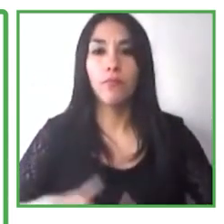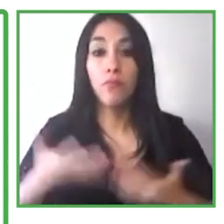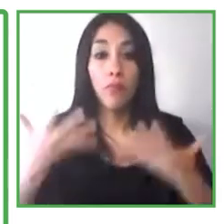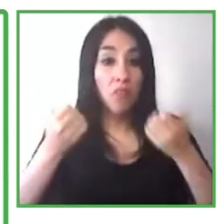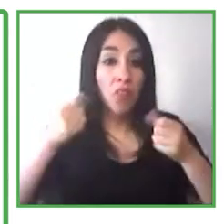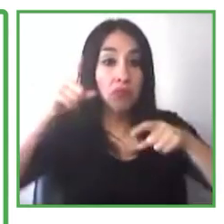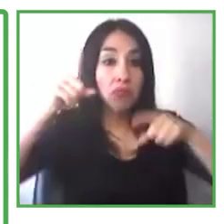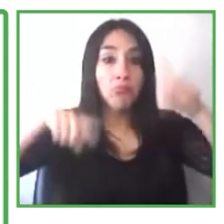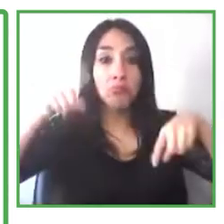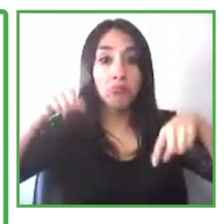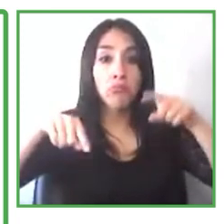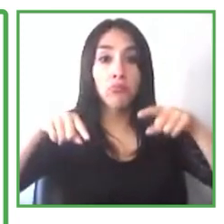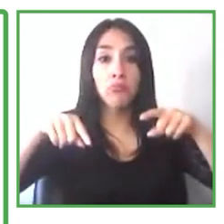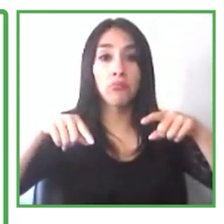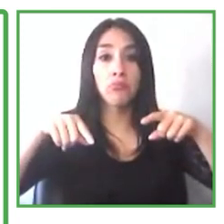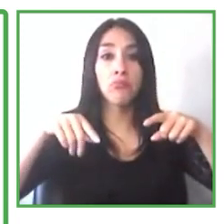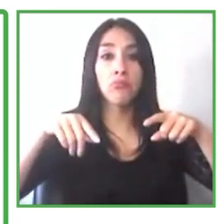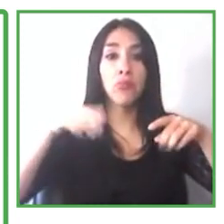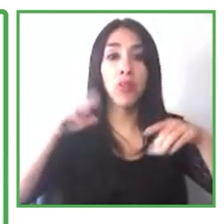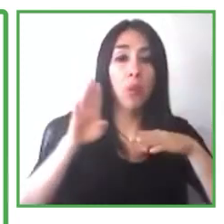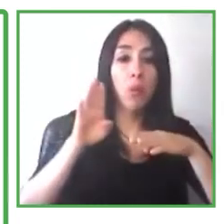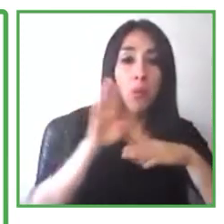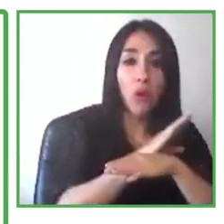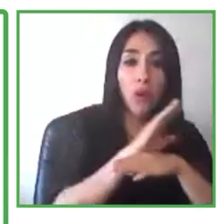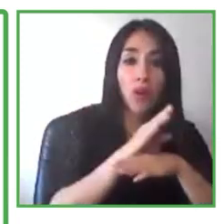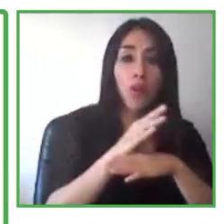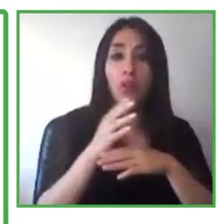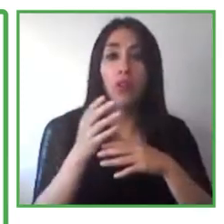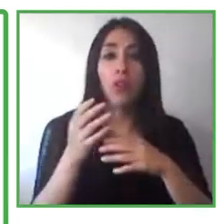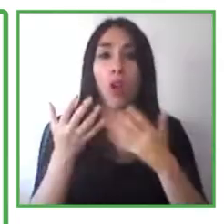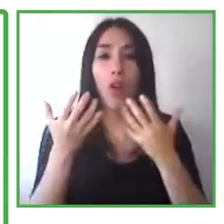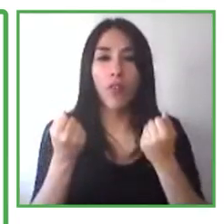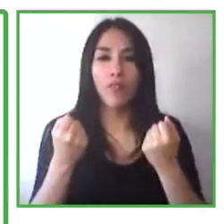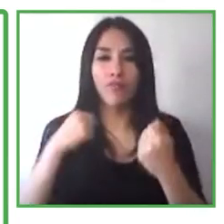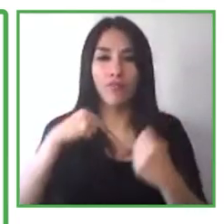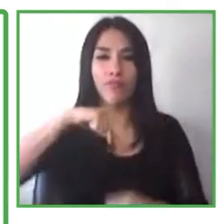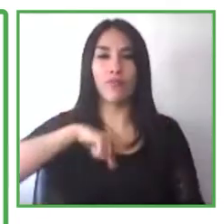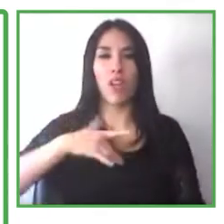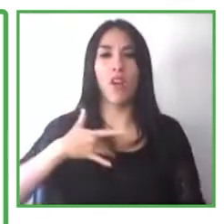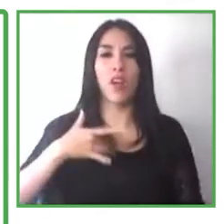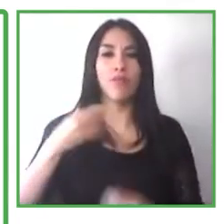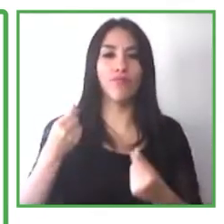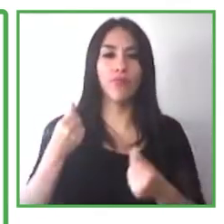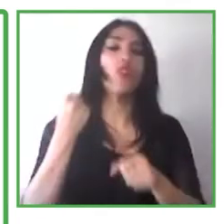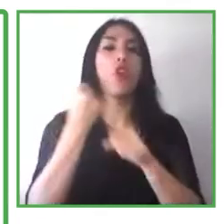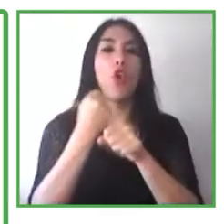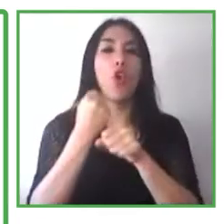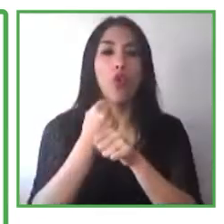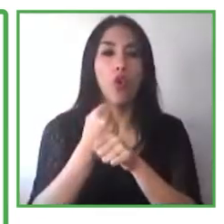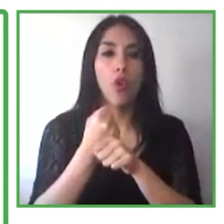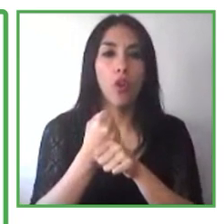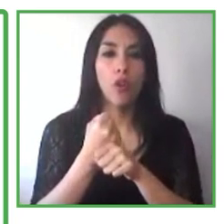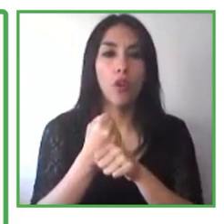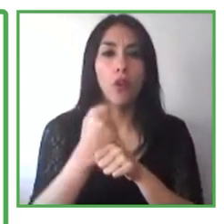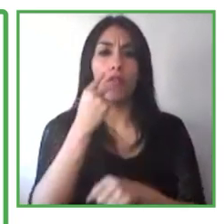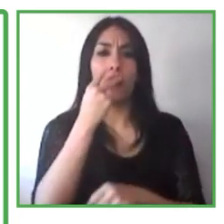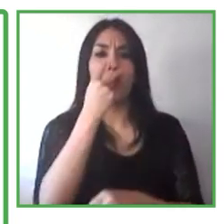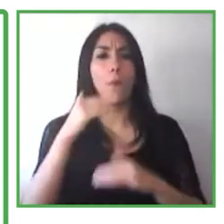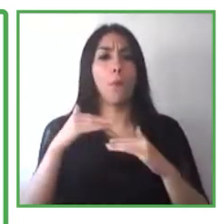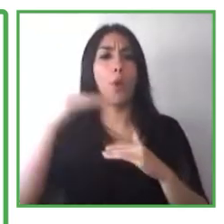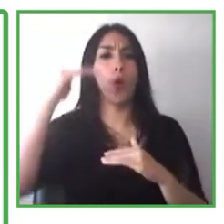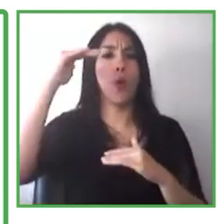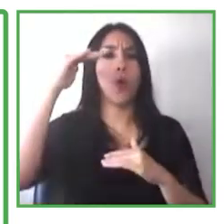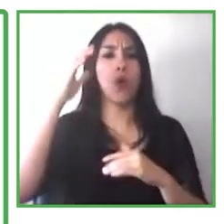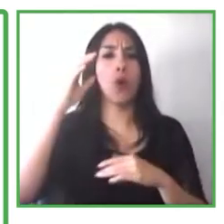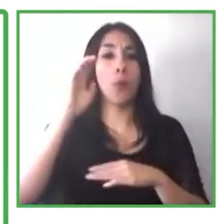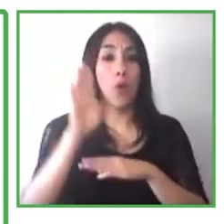la mayoría de los problemáticos que existen son con sesgos. En mi opinión yo creo que no. Creo que muchas organizaciones que son inclusivas tienen un deseo